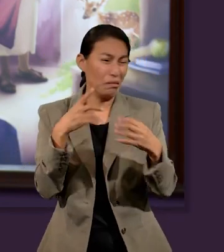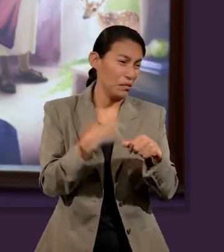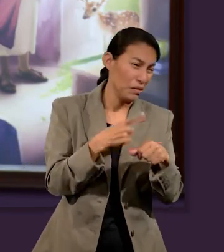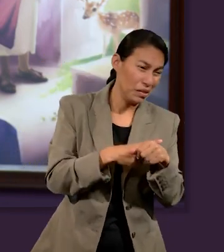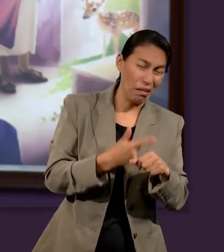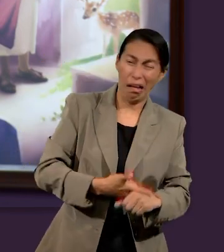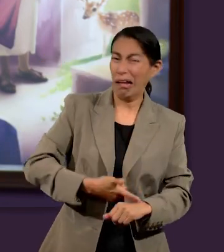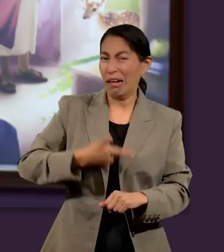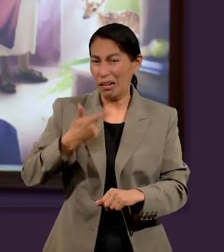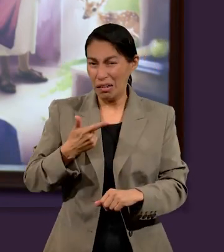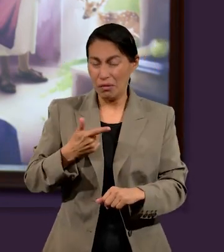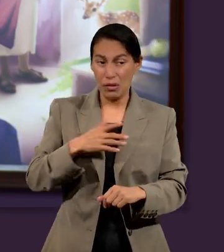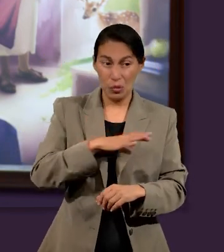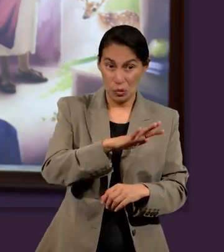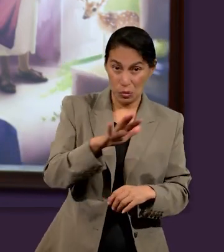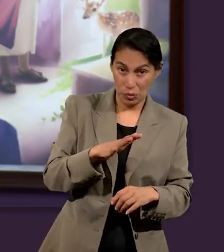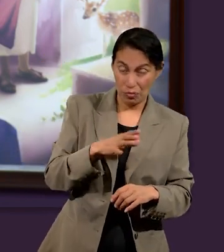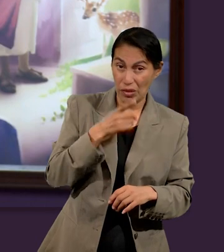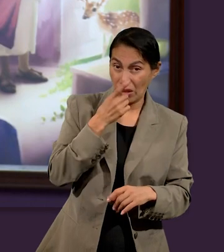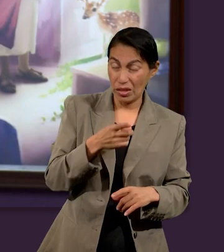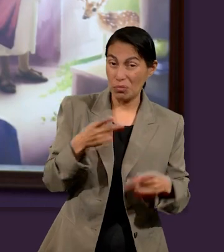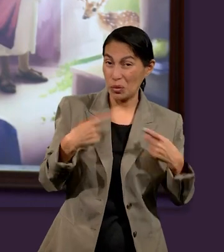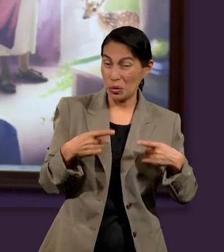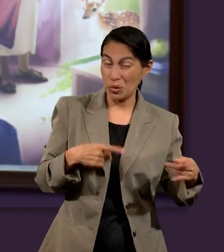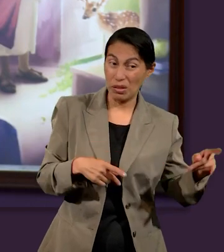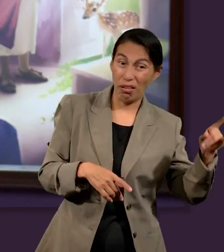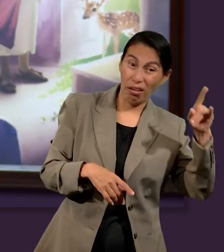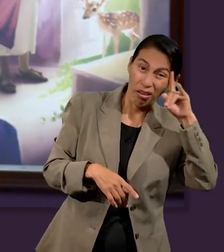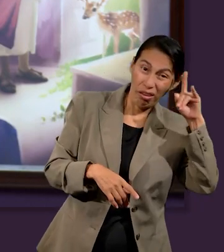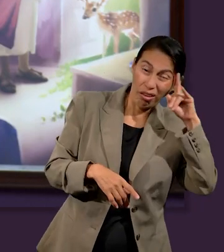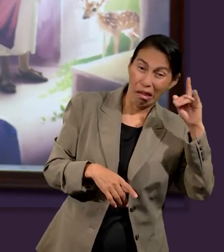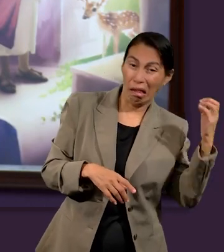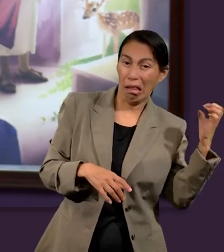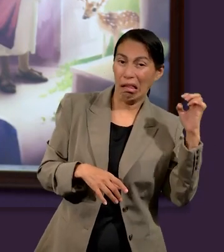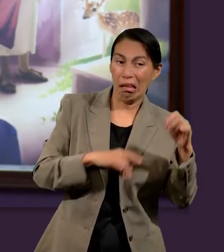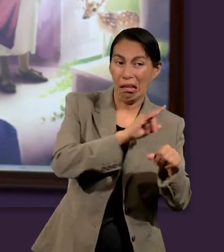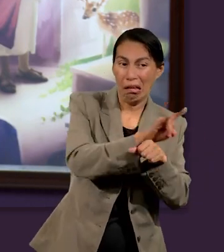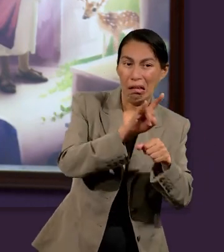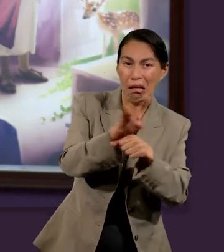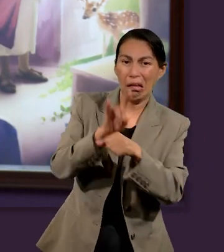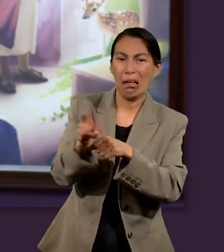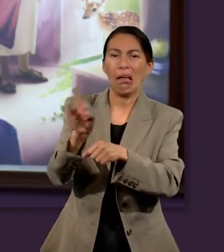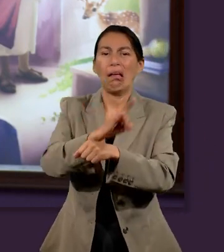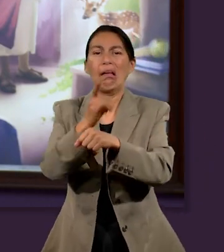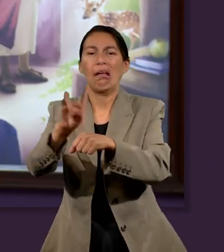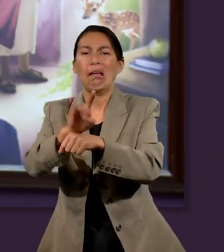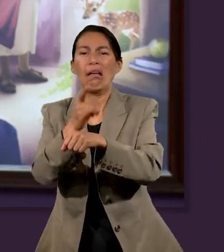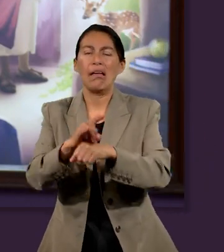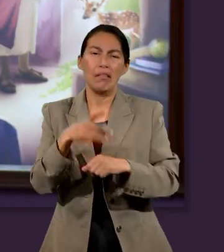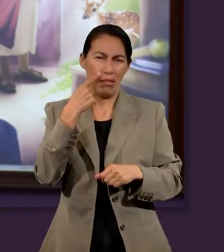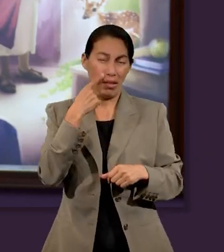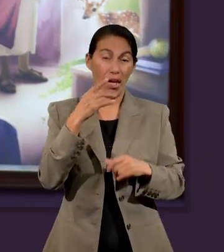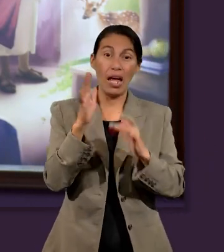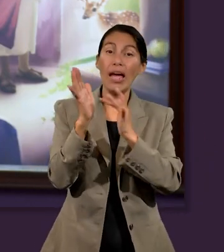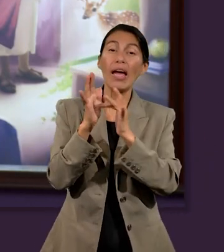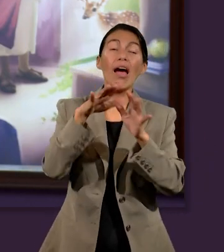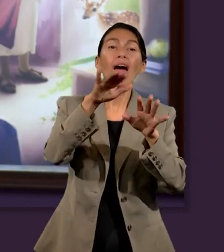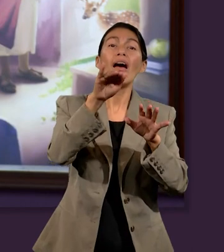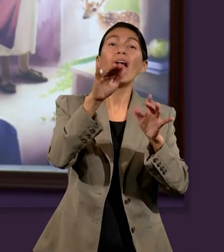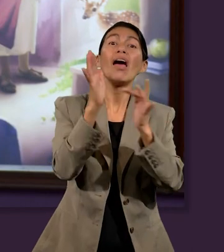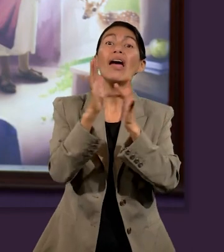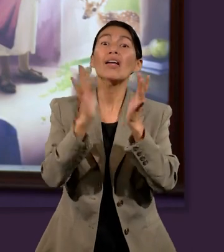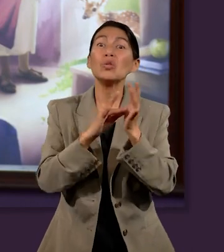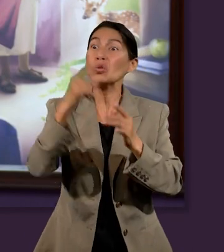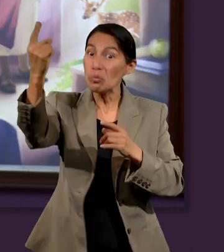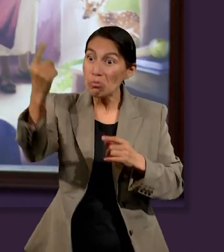mundiales, también presenta que habrá engañadores diciendo que son Jesús que